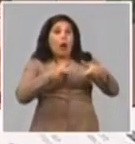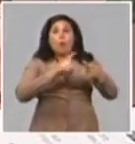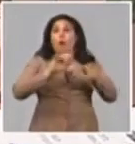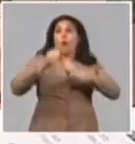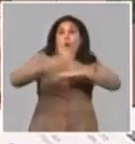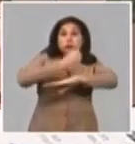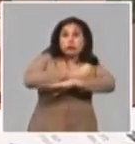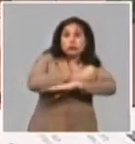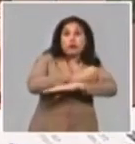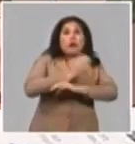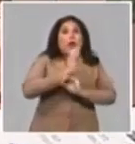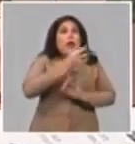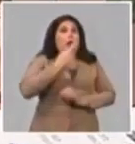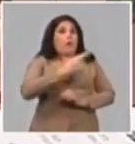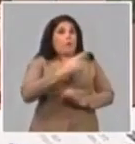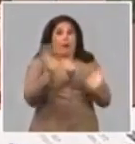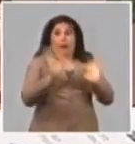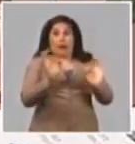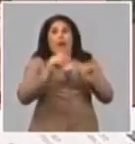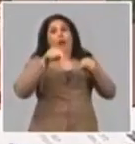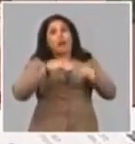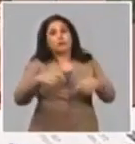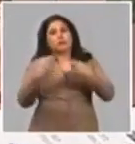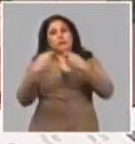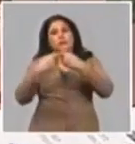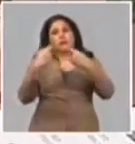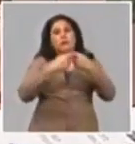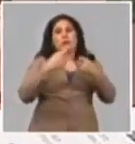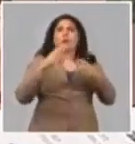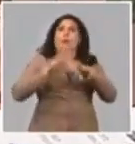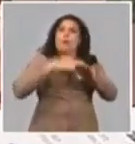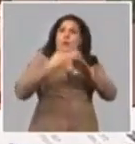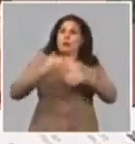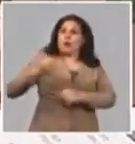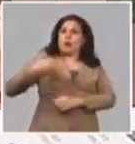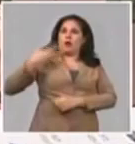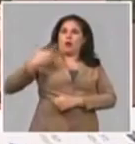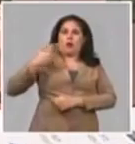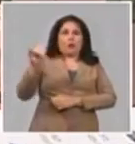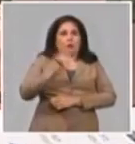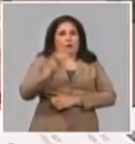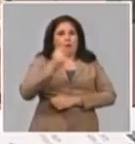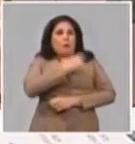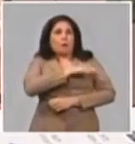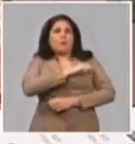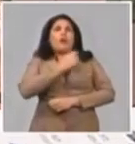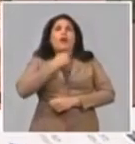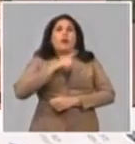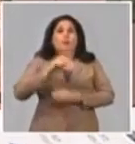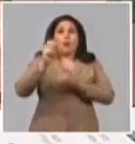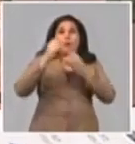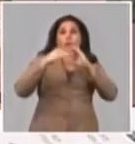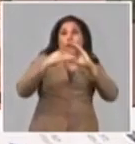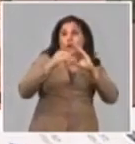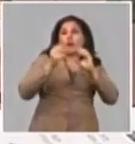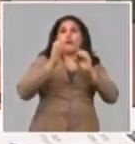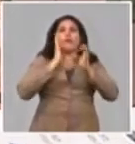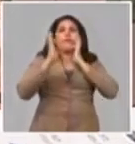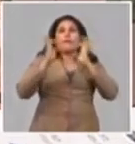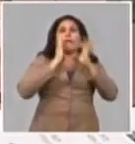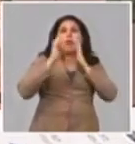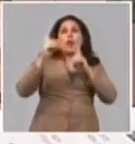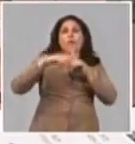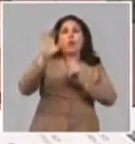las redes y no tiene la respuesta oportuna después se convierte en una queja o cuando nos escriben por facebook por twitter